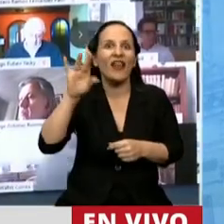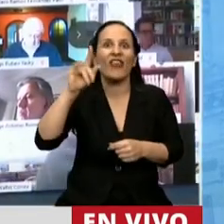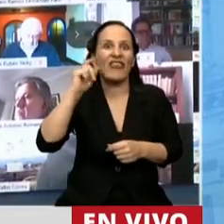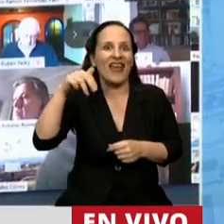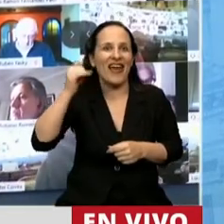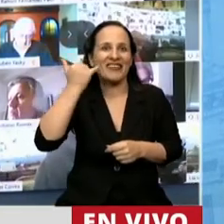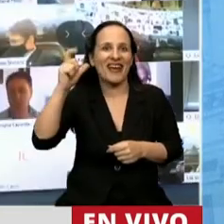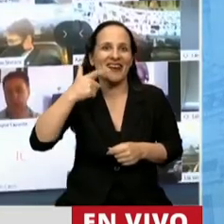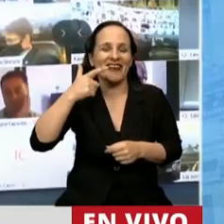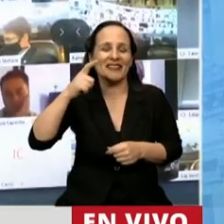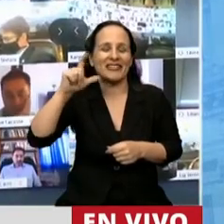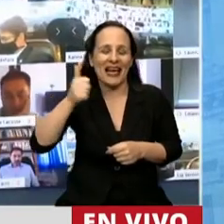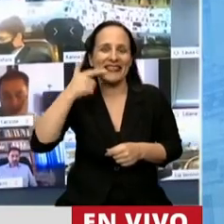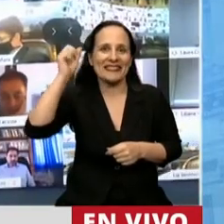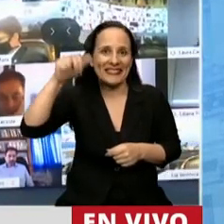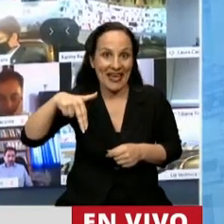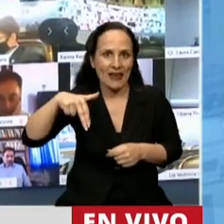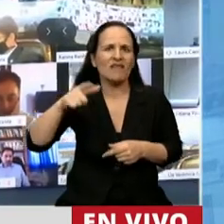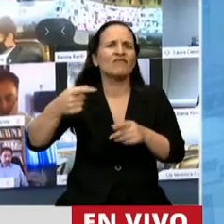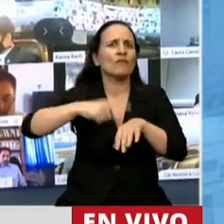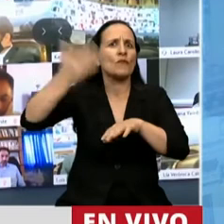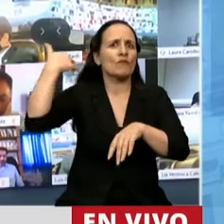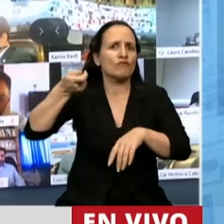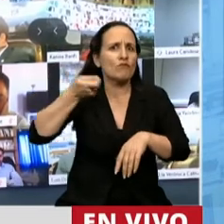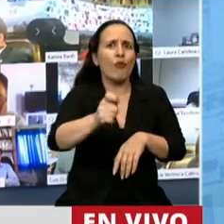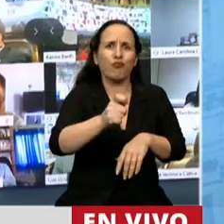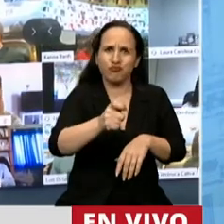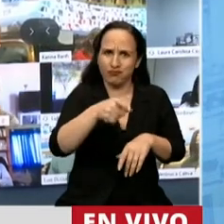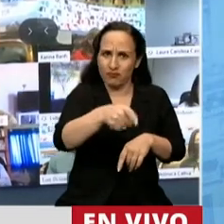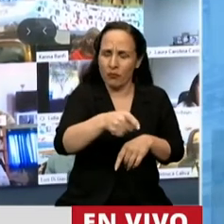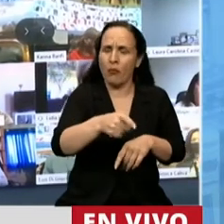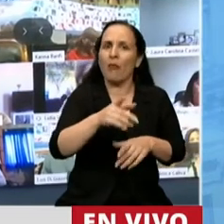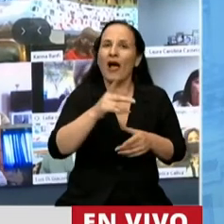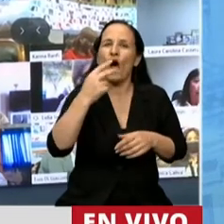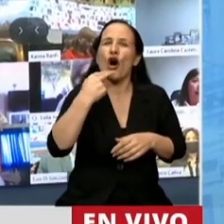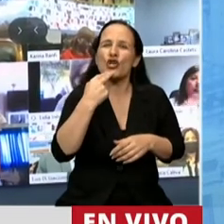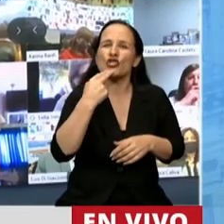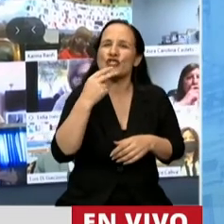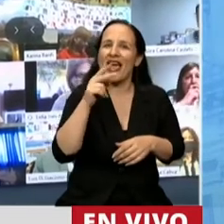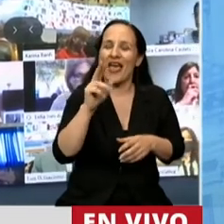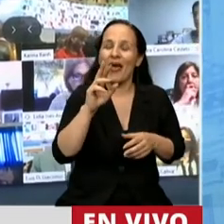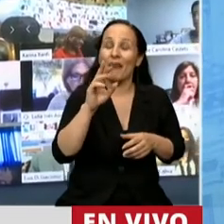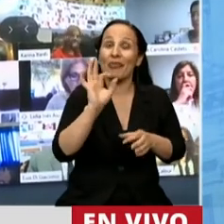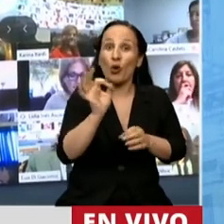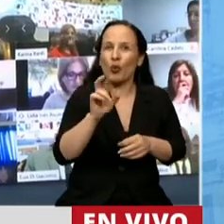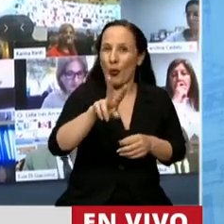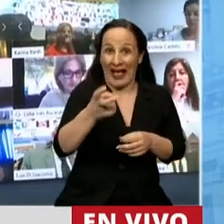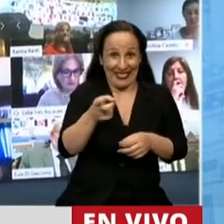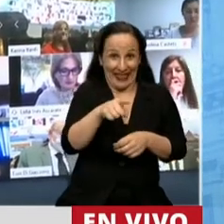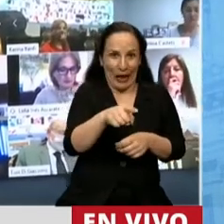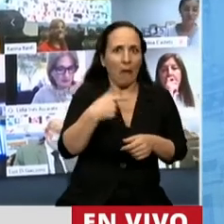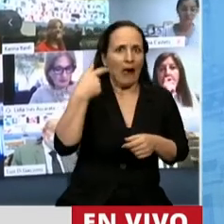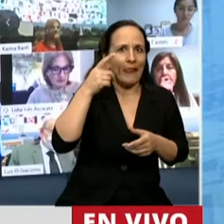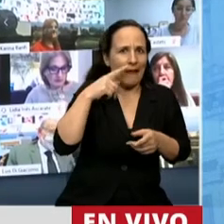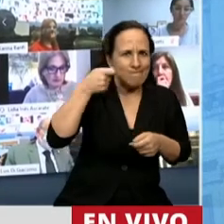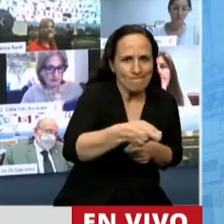fue asesinada en el contexto de un travesticidio el 11 de octubre de hace ya del 2015. De hecho,